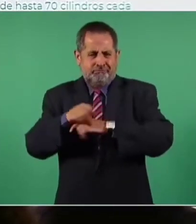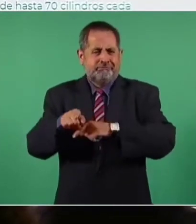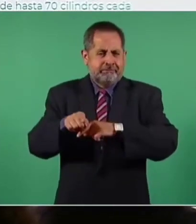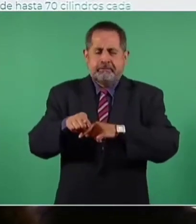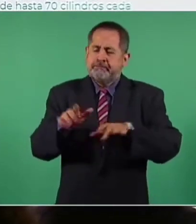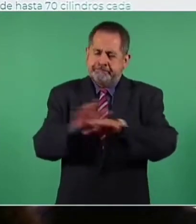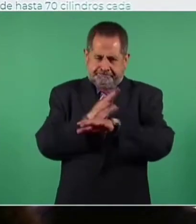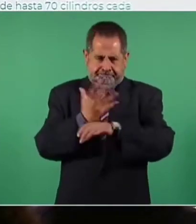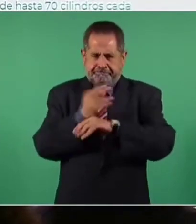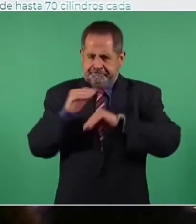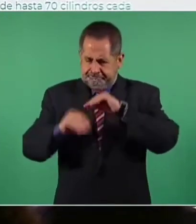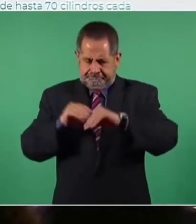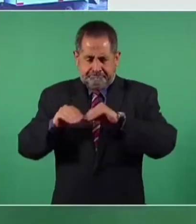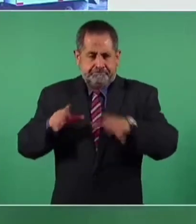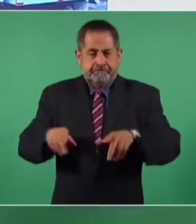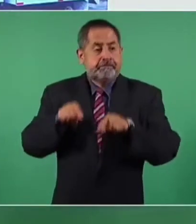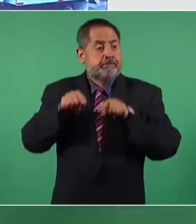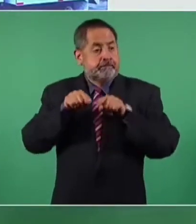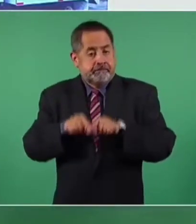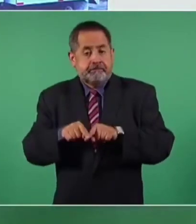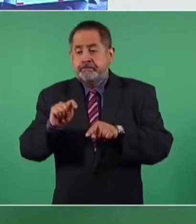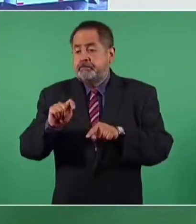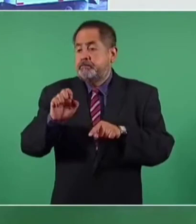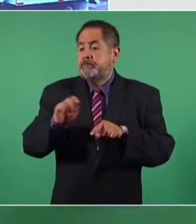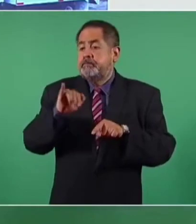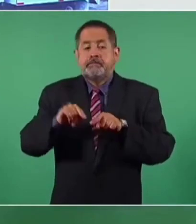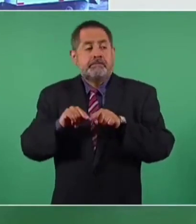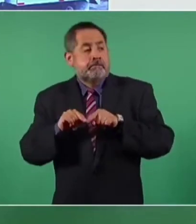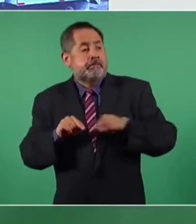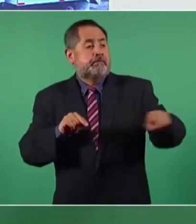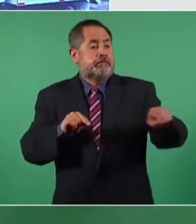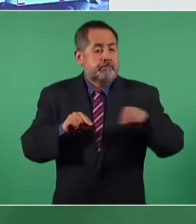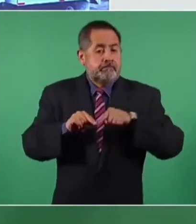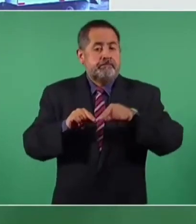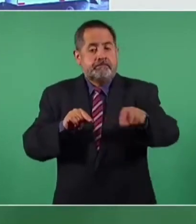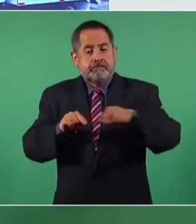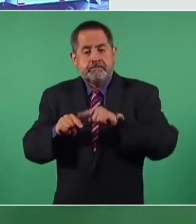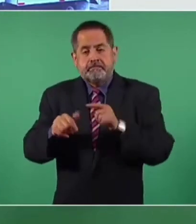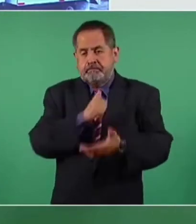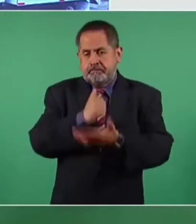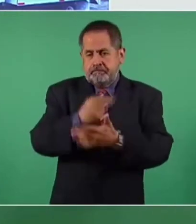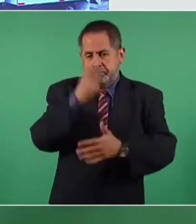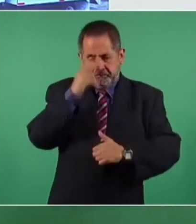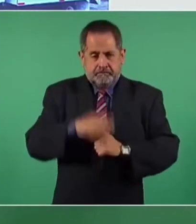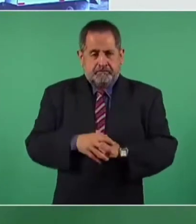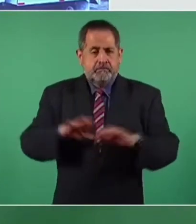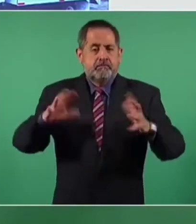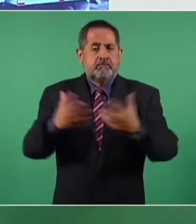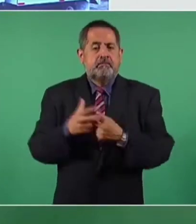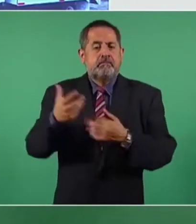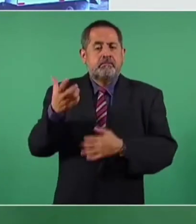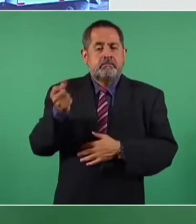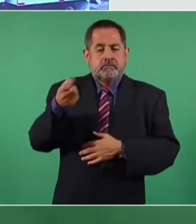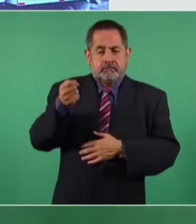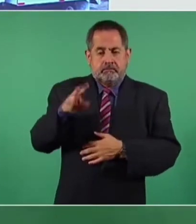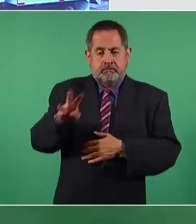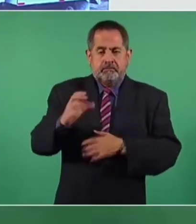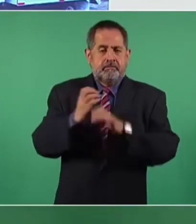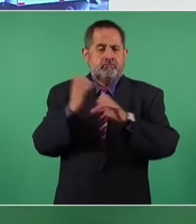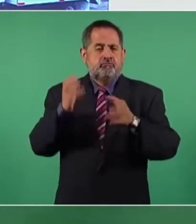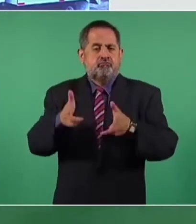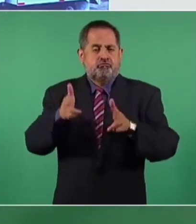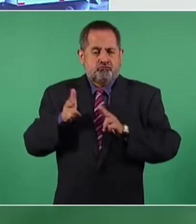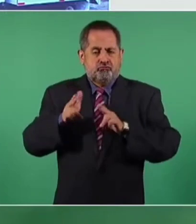Valle de México. De hecho, ya están en funciones. Tenemos 69 camionetas de reparto con